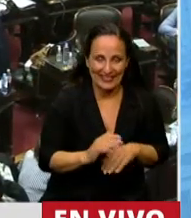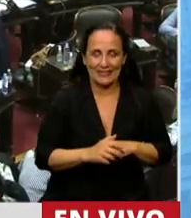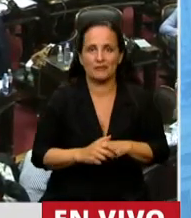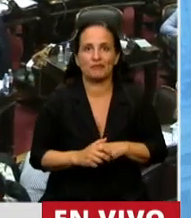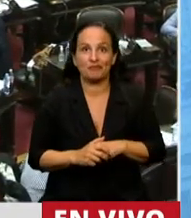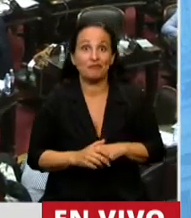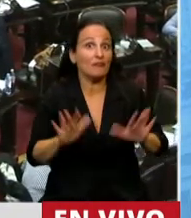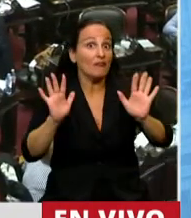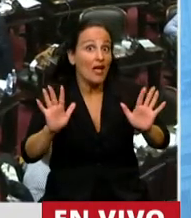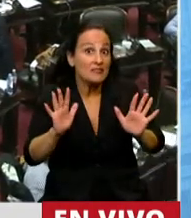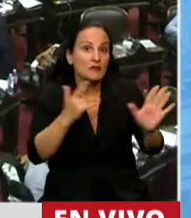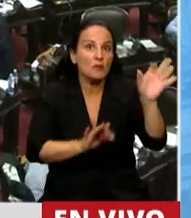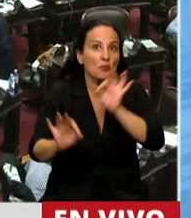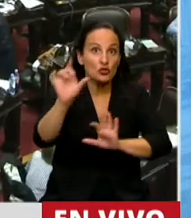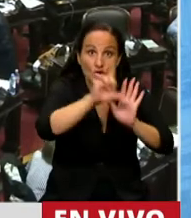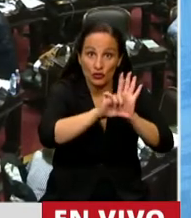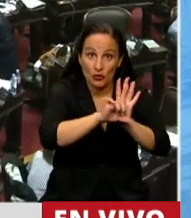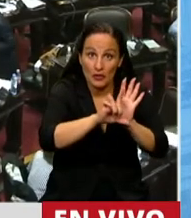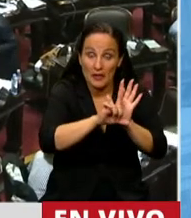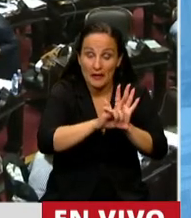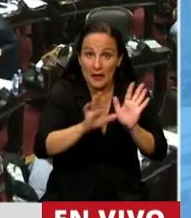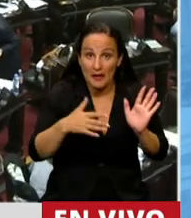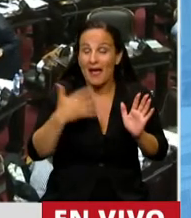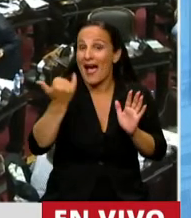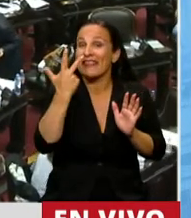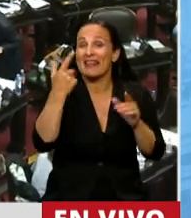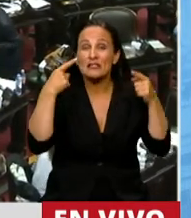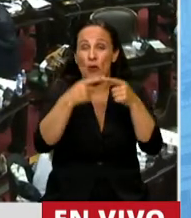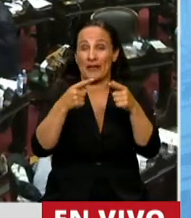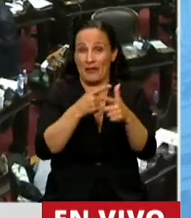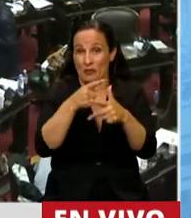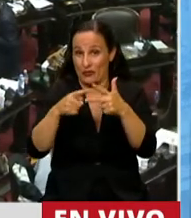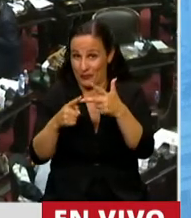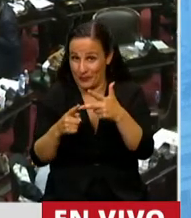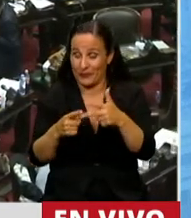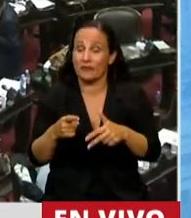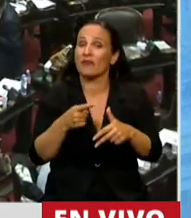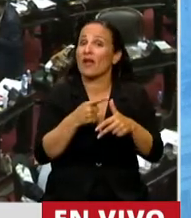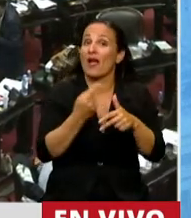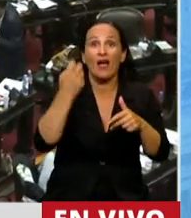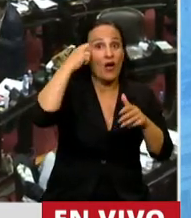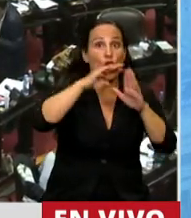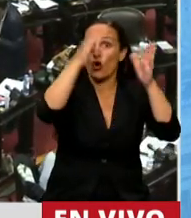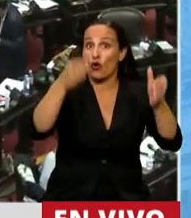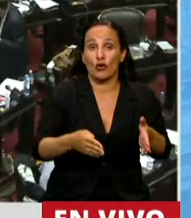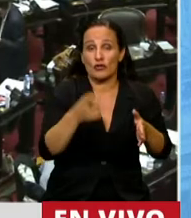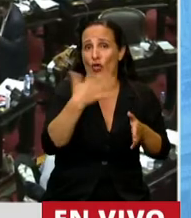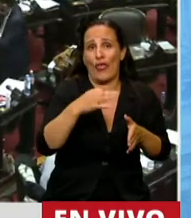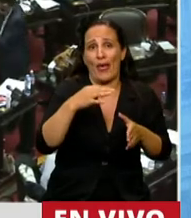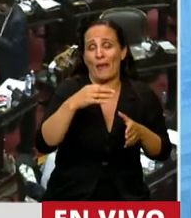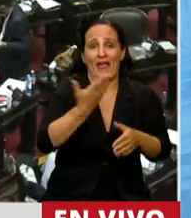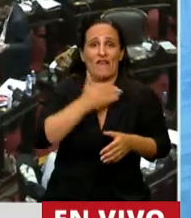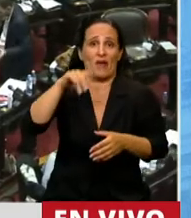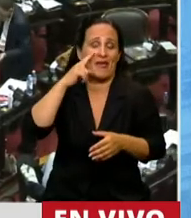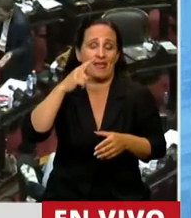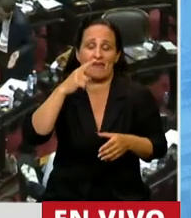marco estamos tratando este proyecto que yo diría tiene tres objetivos. establecer que este Congreso será el que debe aprobar el acuerdo con el